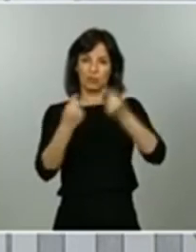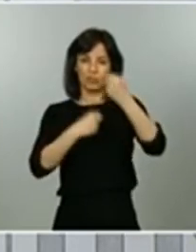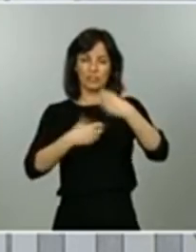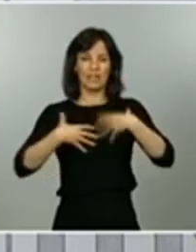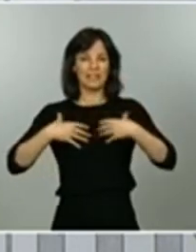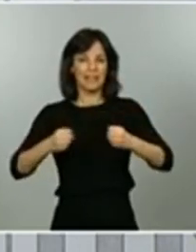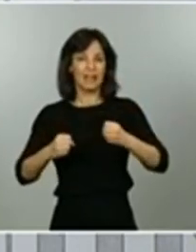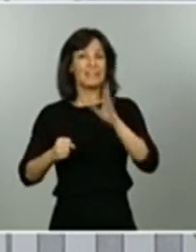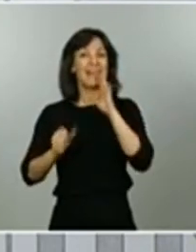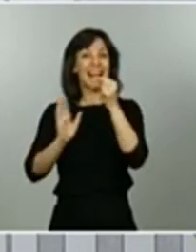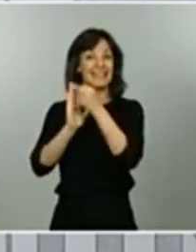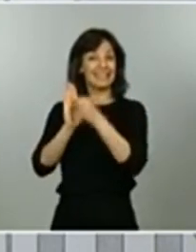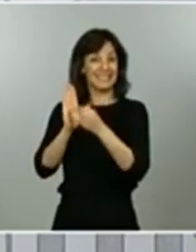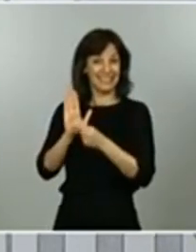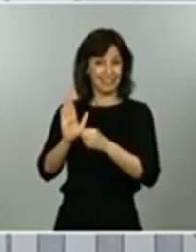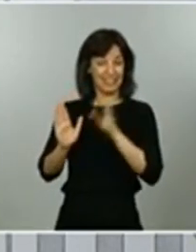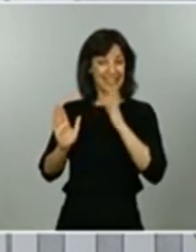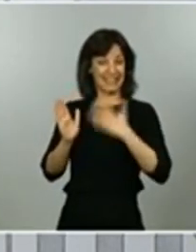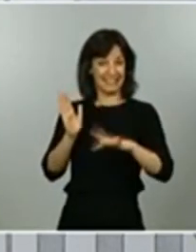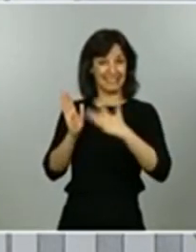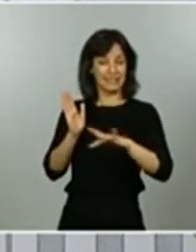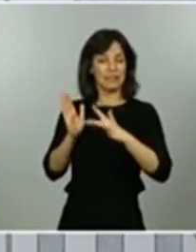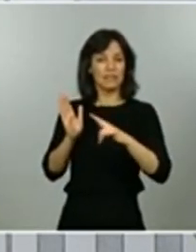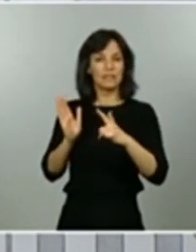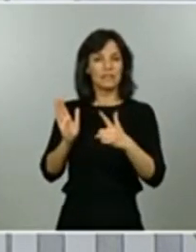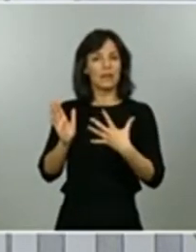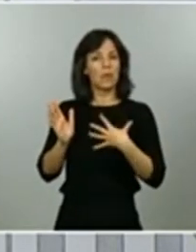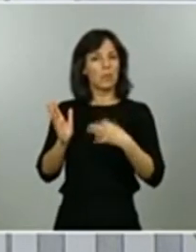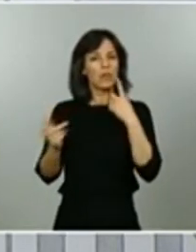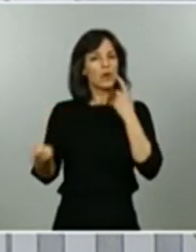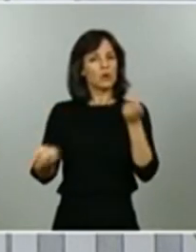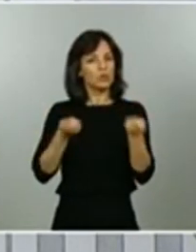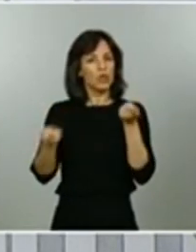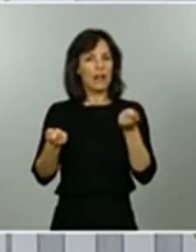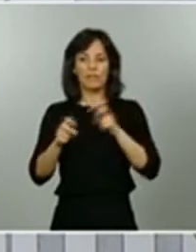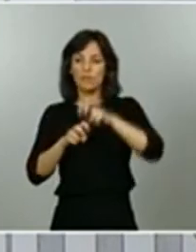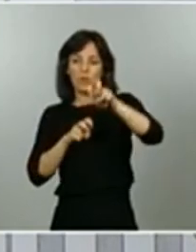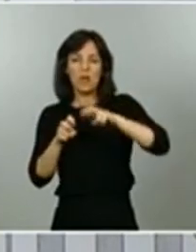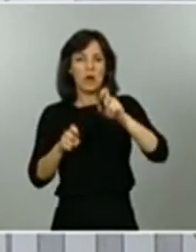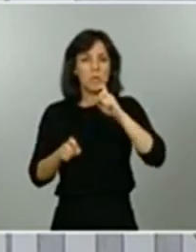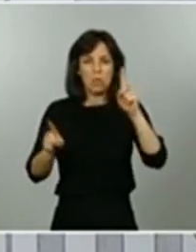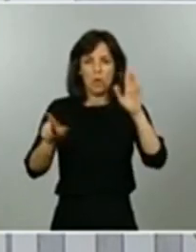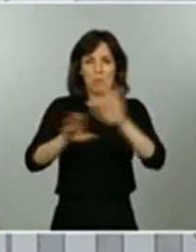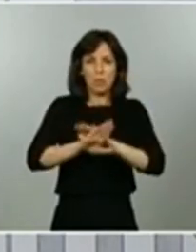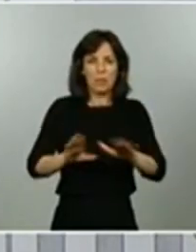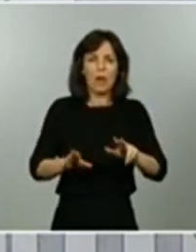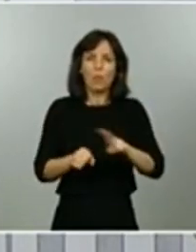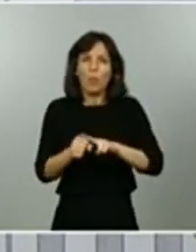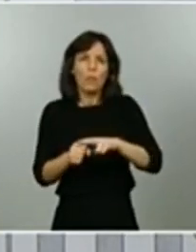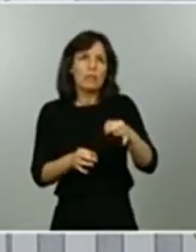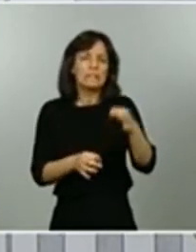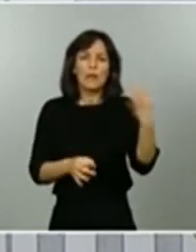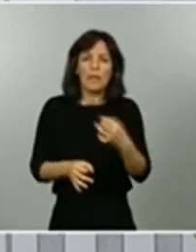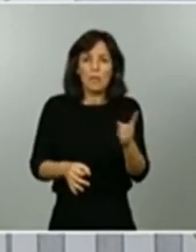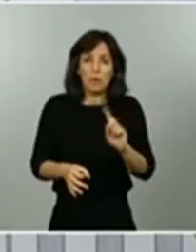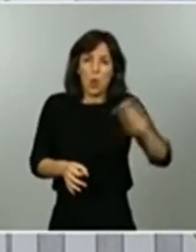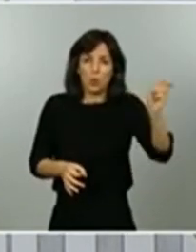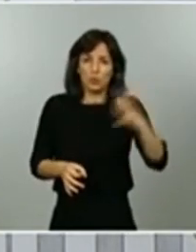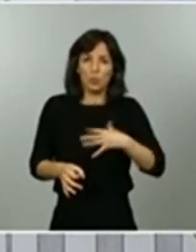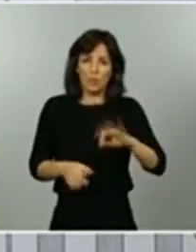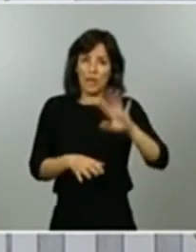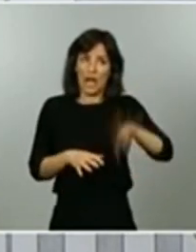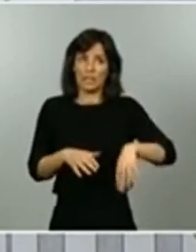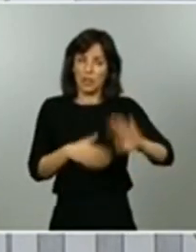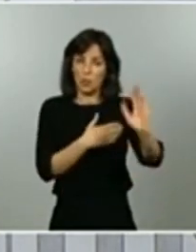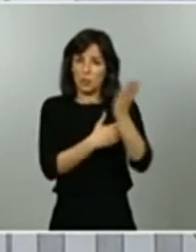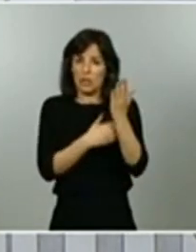doctor Simón y que también pudieran ser controladas desde un punto de vista de movilidad pues no había ningún problema y así ha sido con Cataluña y yo siempre me he expresado en